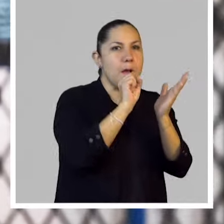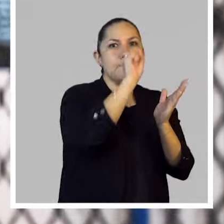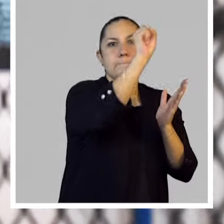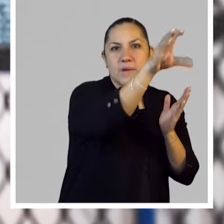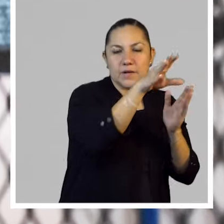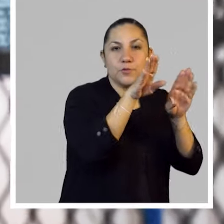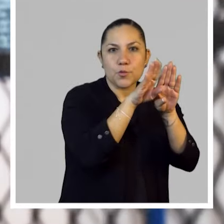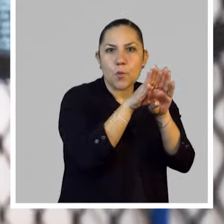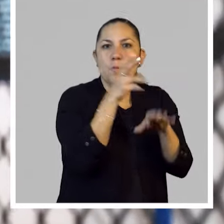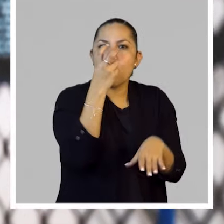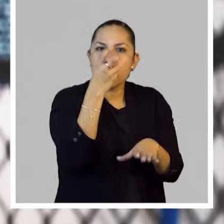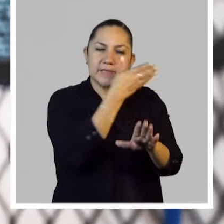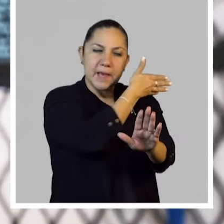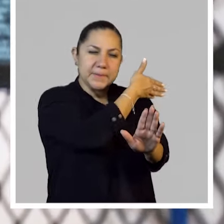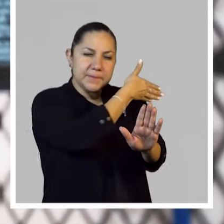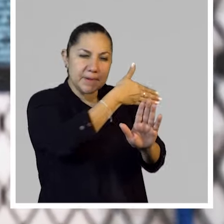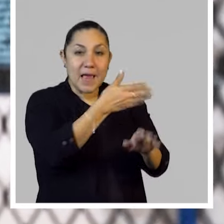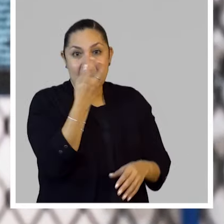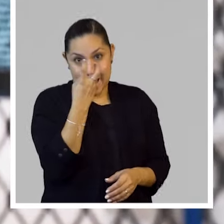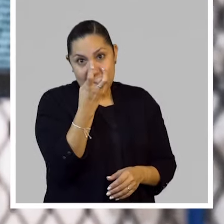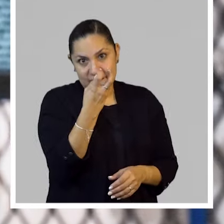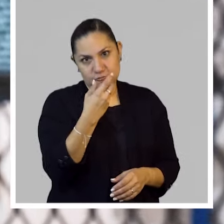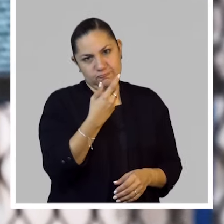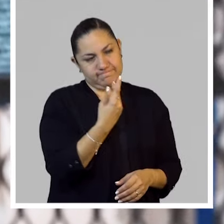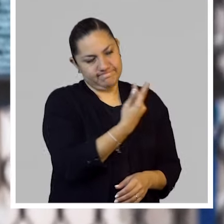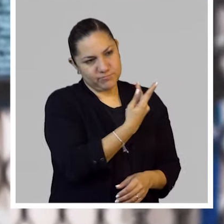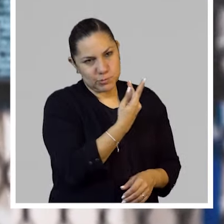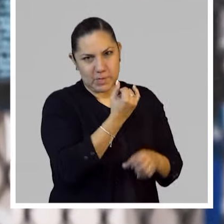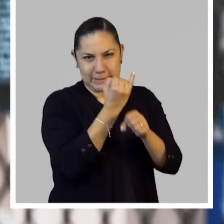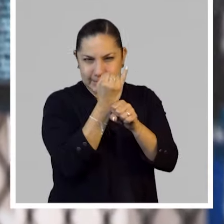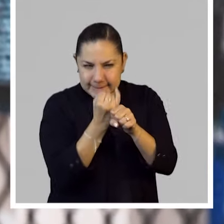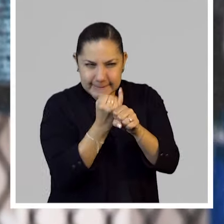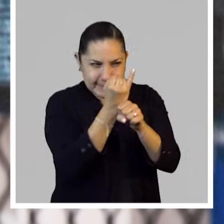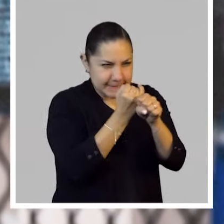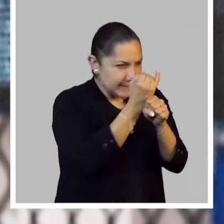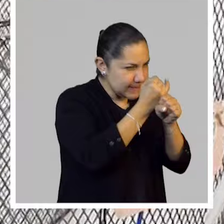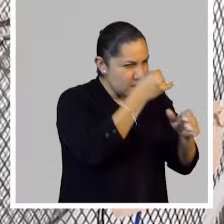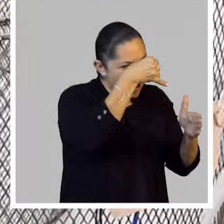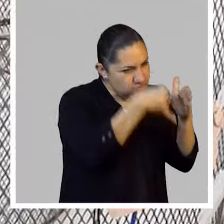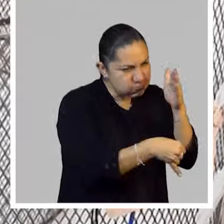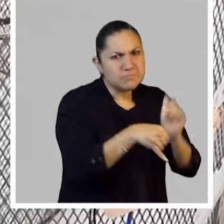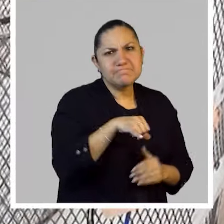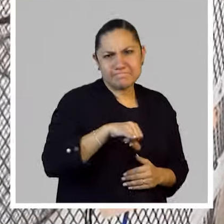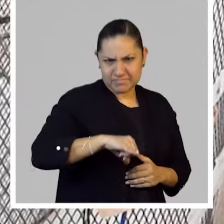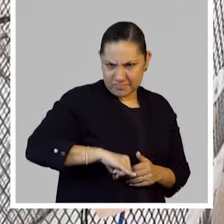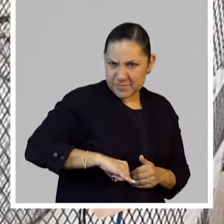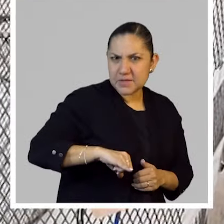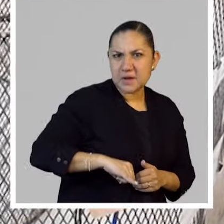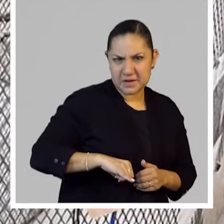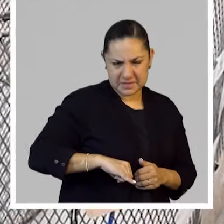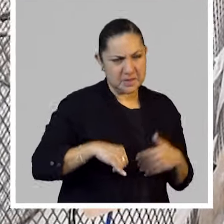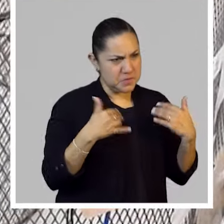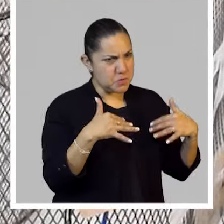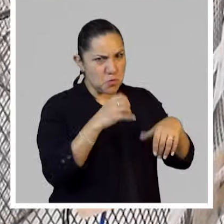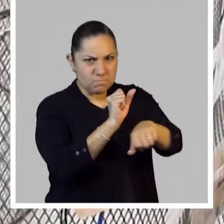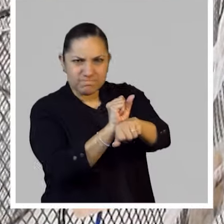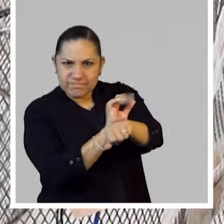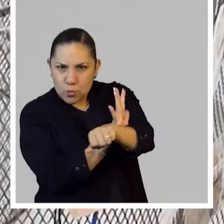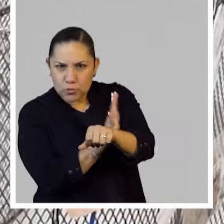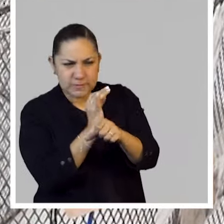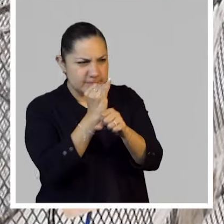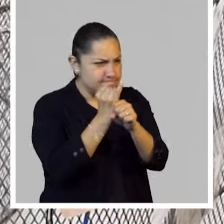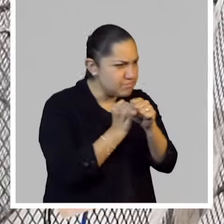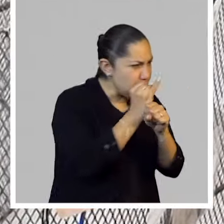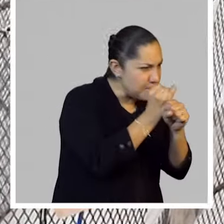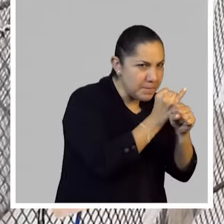Y pues ahí empezó todo, ¿no? Un trabajo de archivo muy exhaustivo, también muy emocionante. Y pues